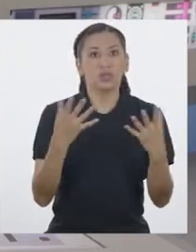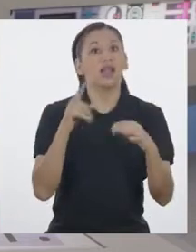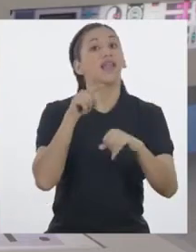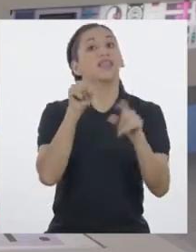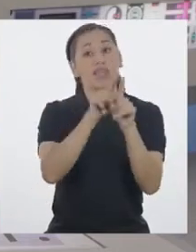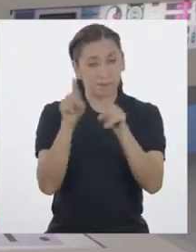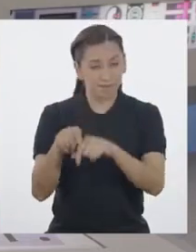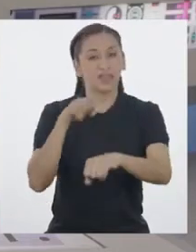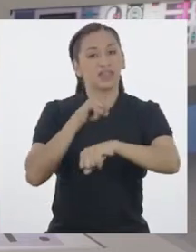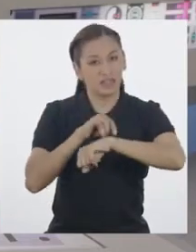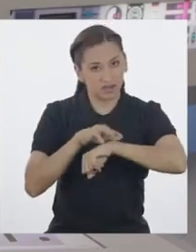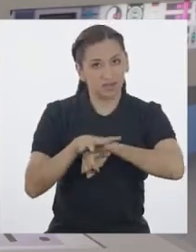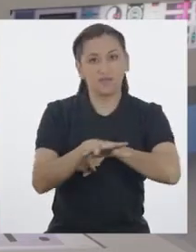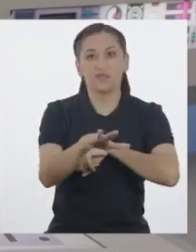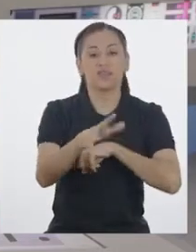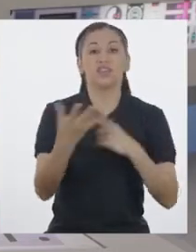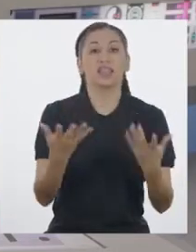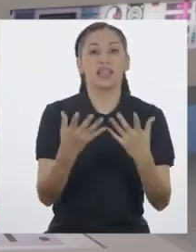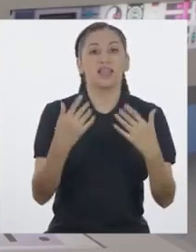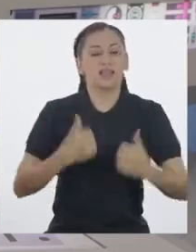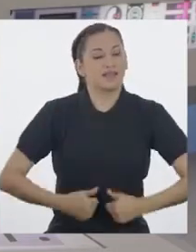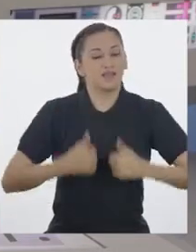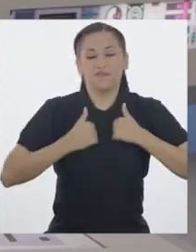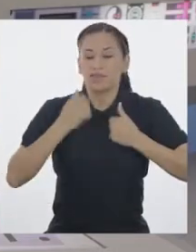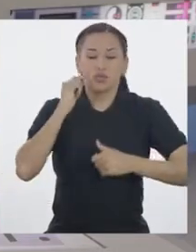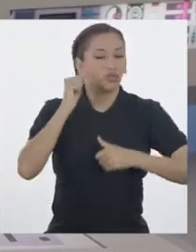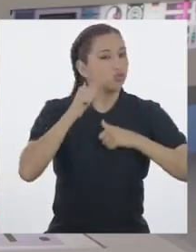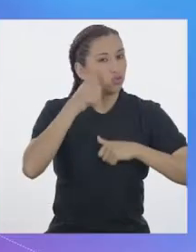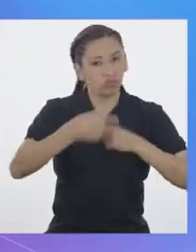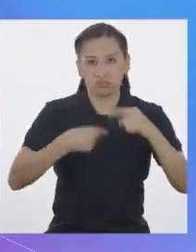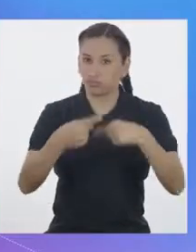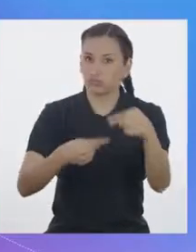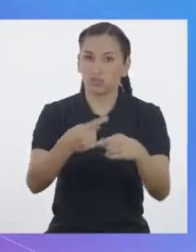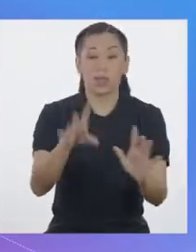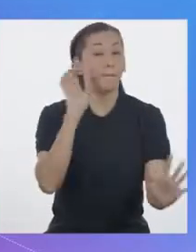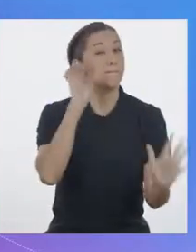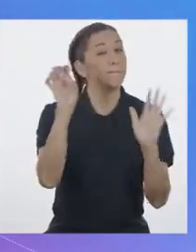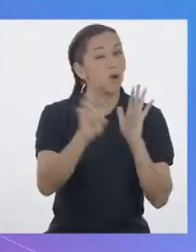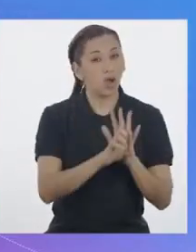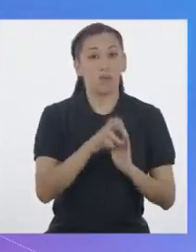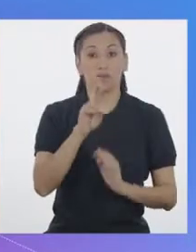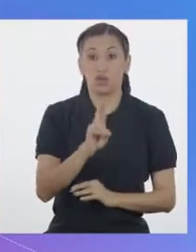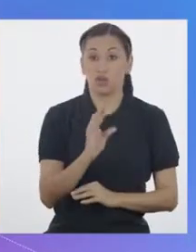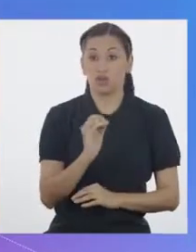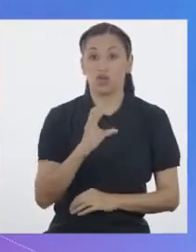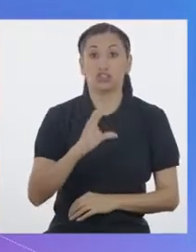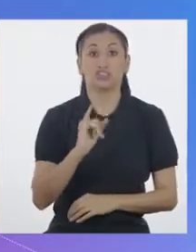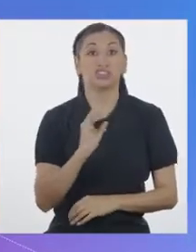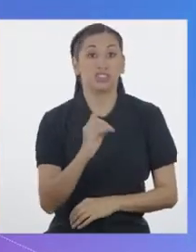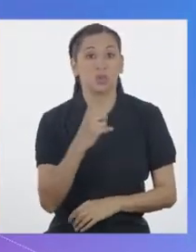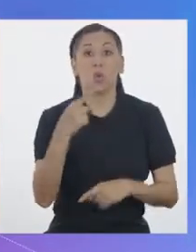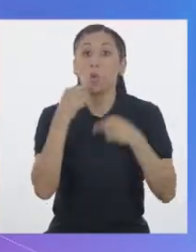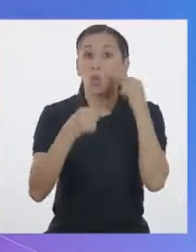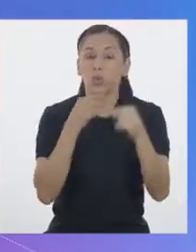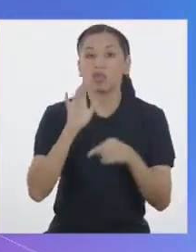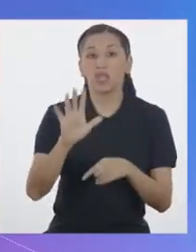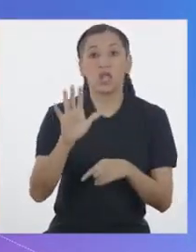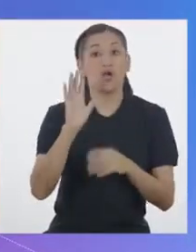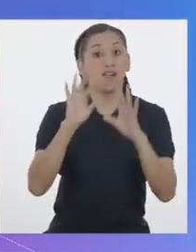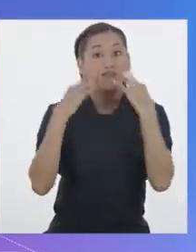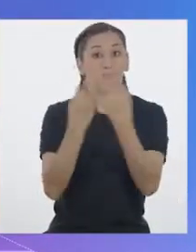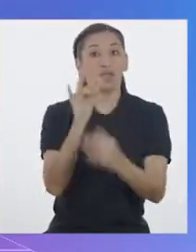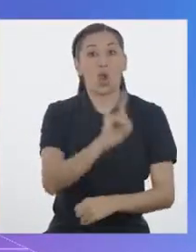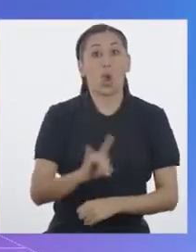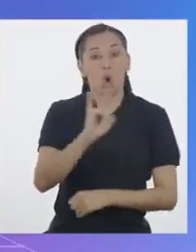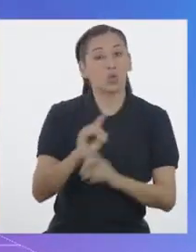e influyen en nuestra vida cotidiana. Por ejemplo, Rocío contó que su familia utiliza